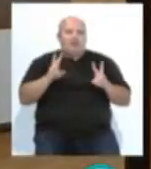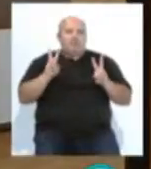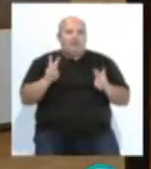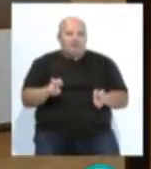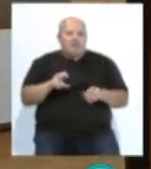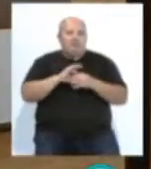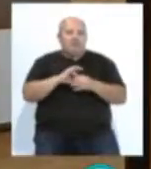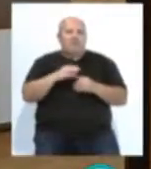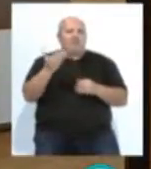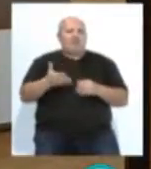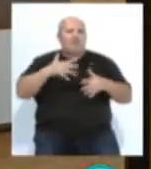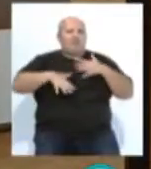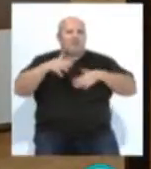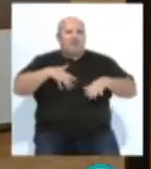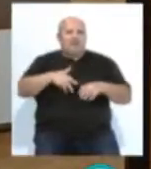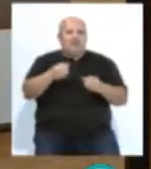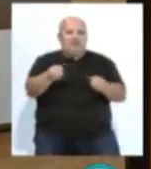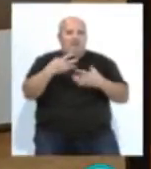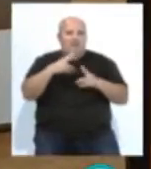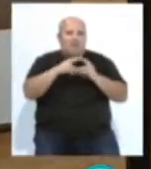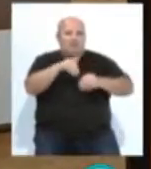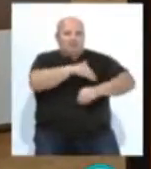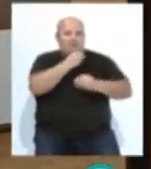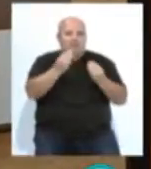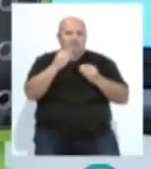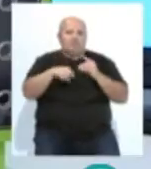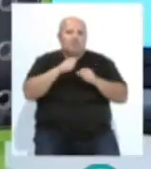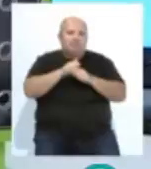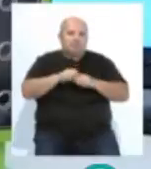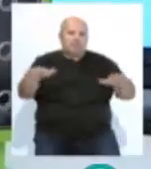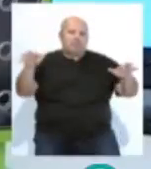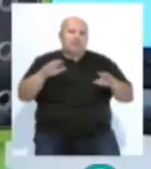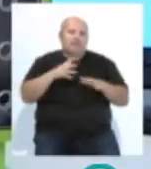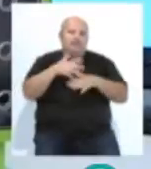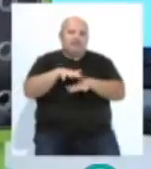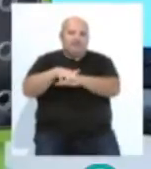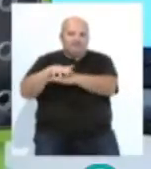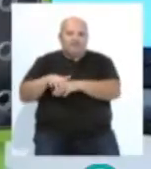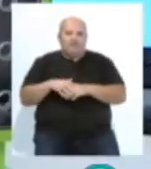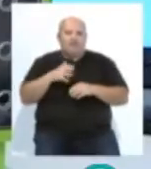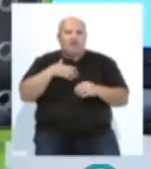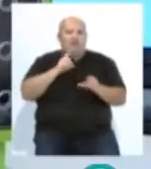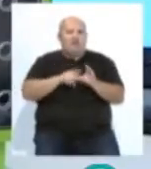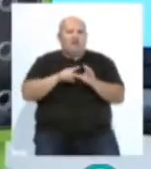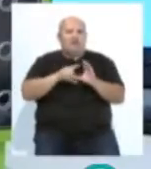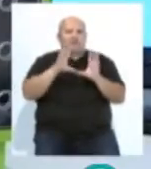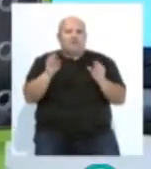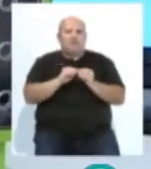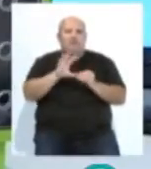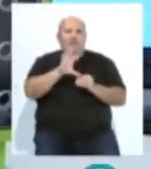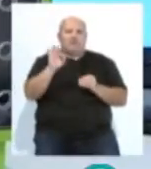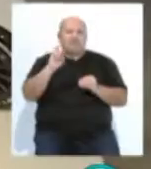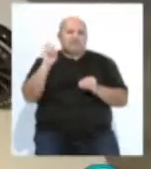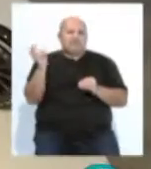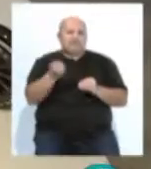poner en valor el conocimiento generado en la UCA y fomentar enfoques integradores. En esta edición han participado más de 50